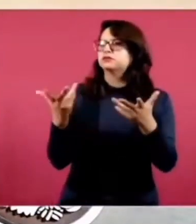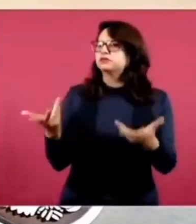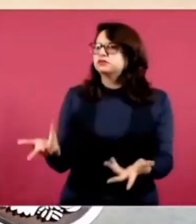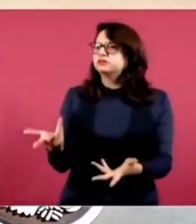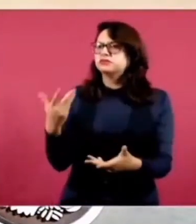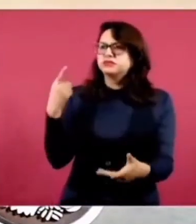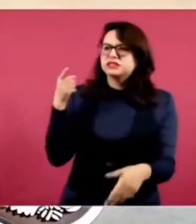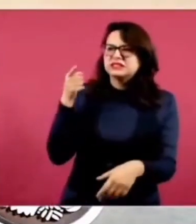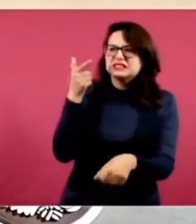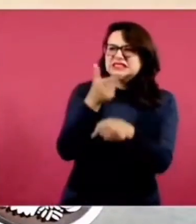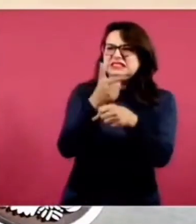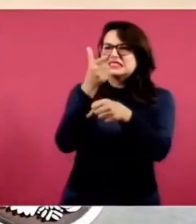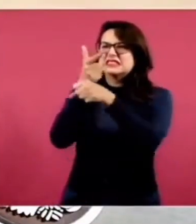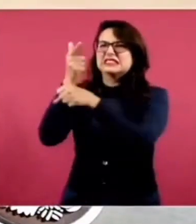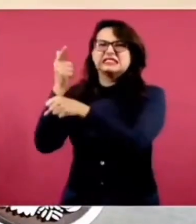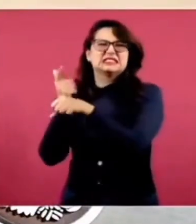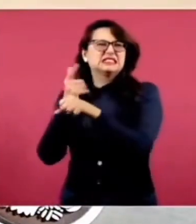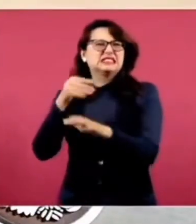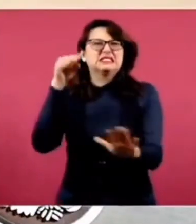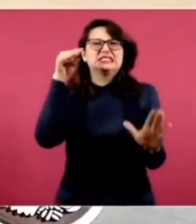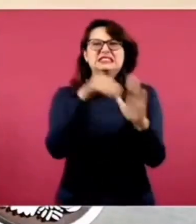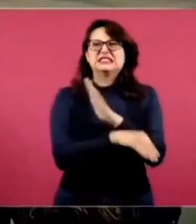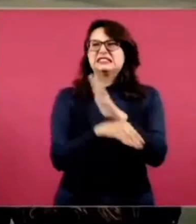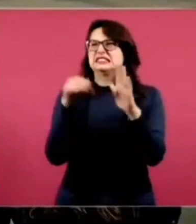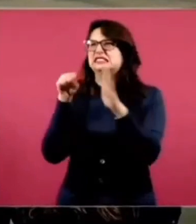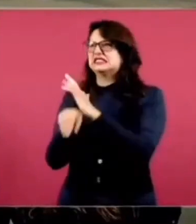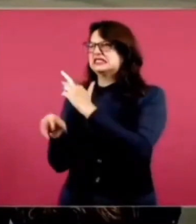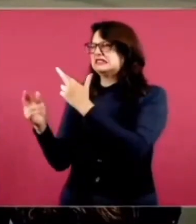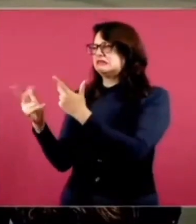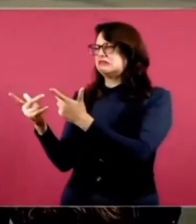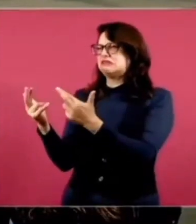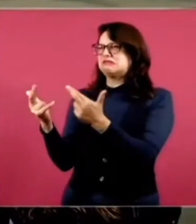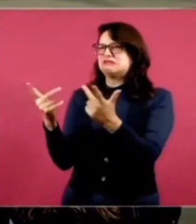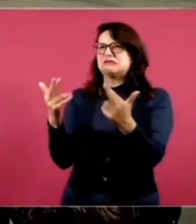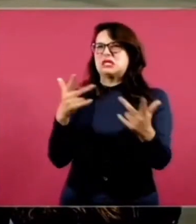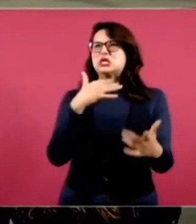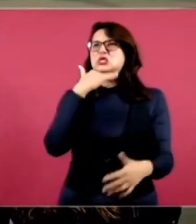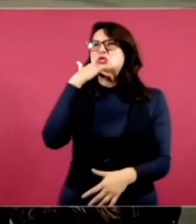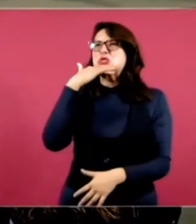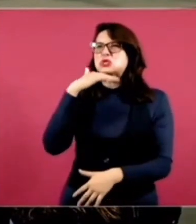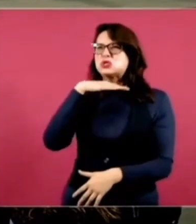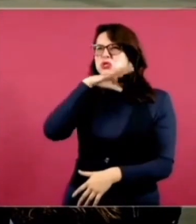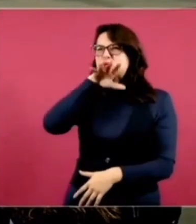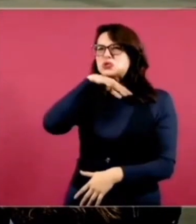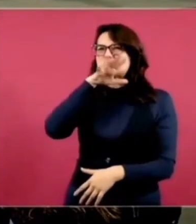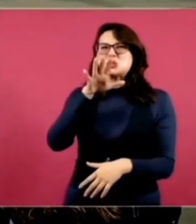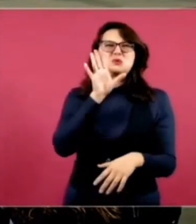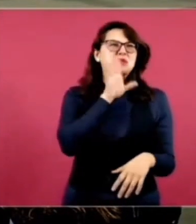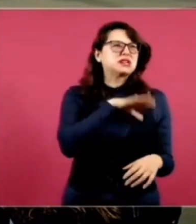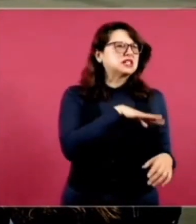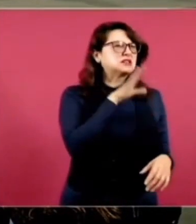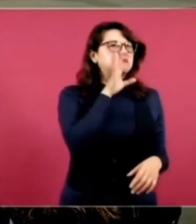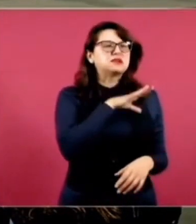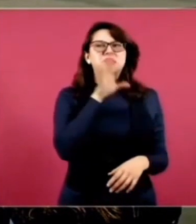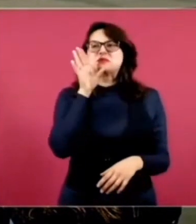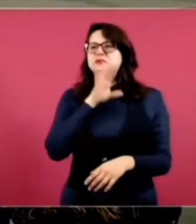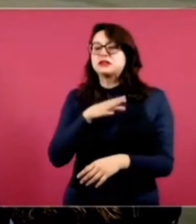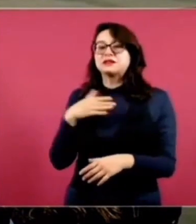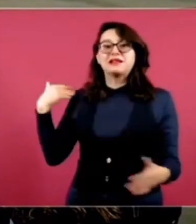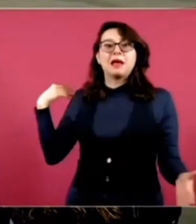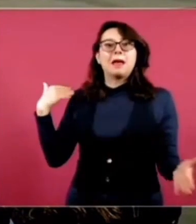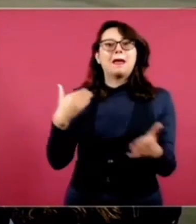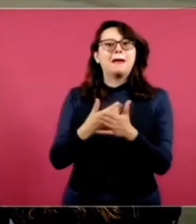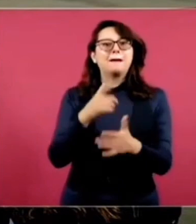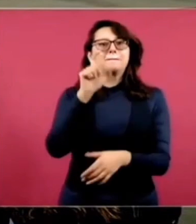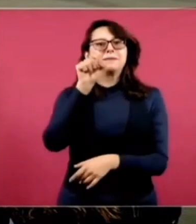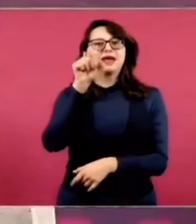más de 20 años que no se les daba el mantenimiento mínimo, indispensable para funcionar y brindar un servicio de